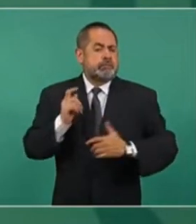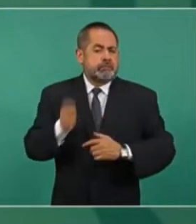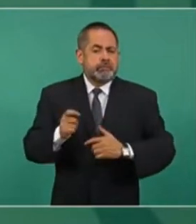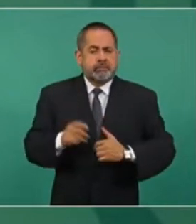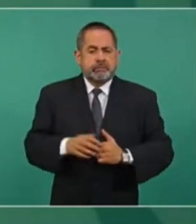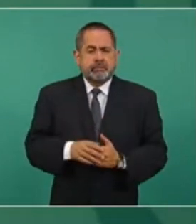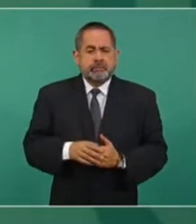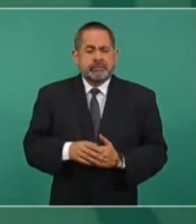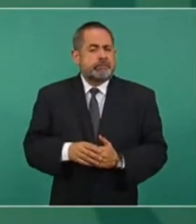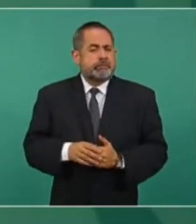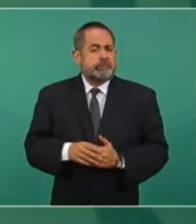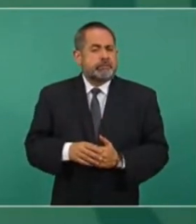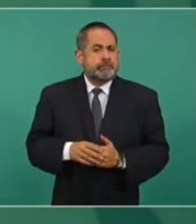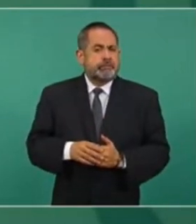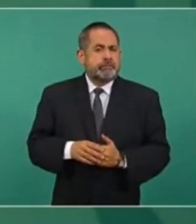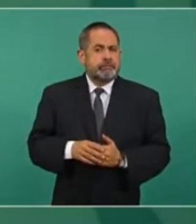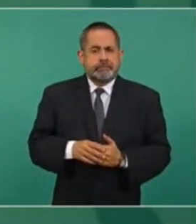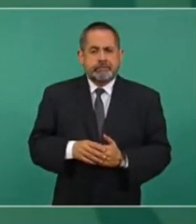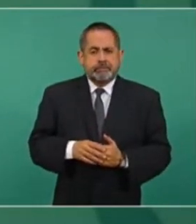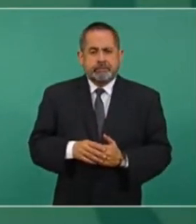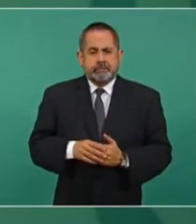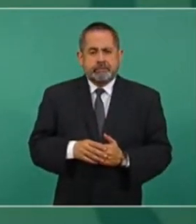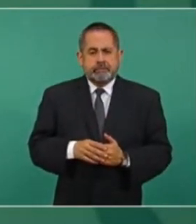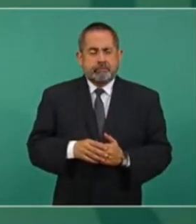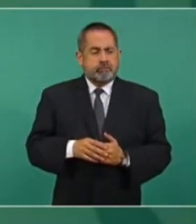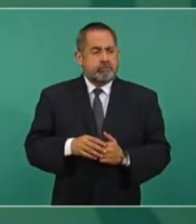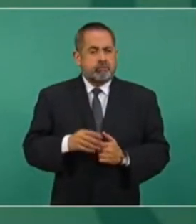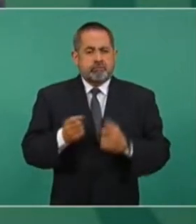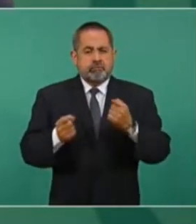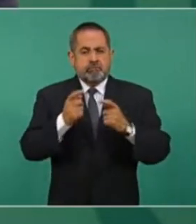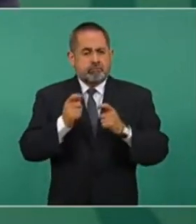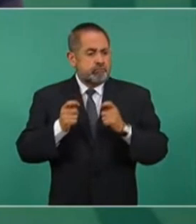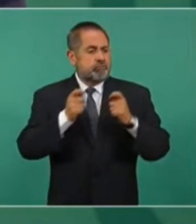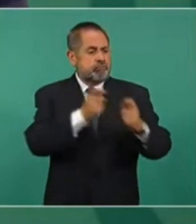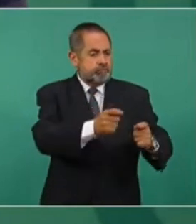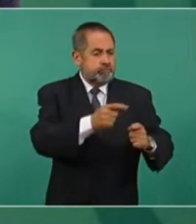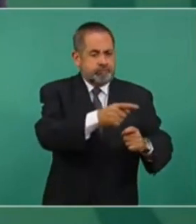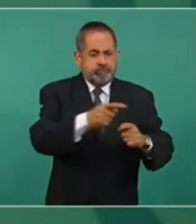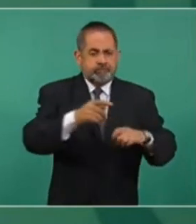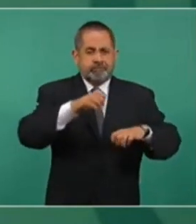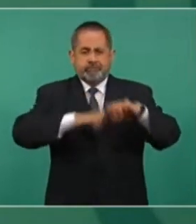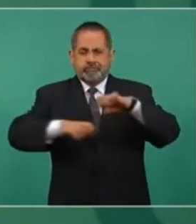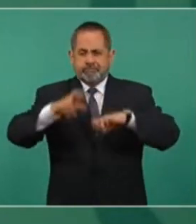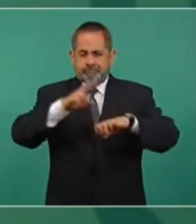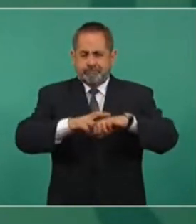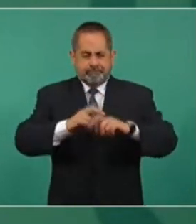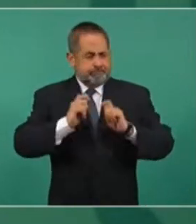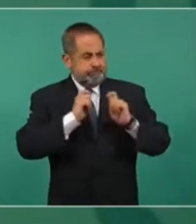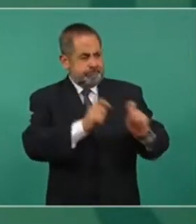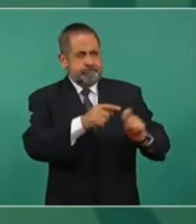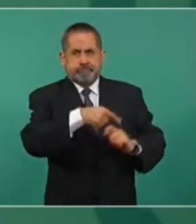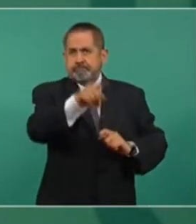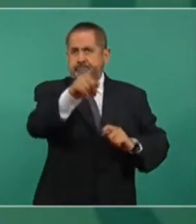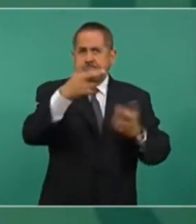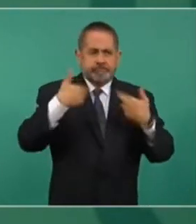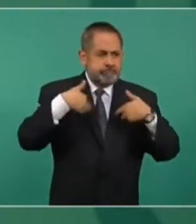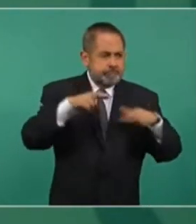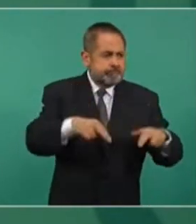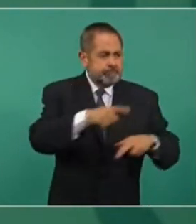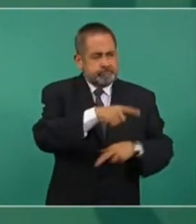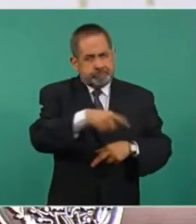representar a México en embajadas, en consulados,